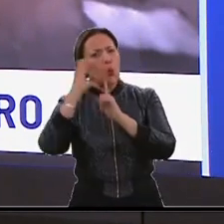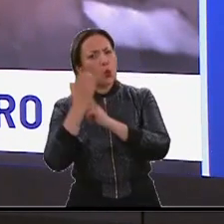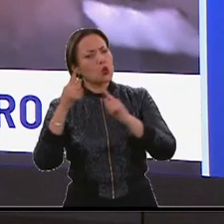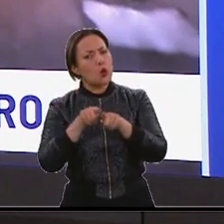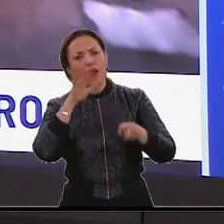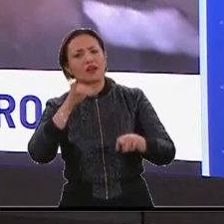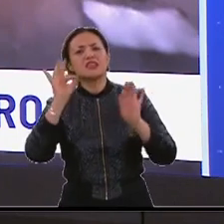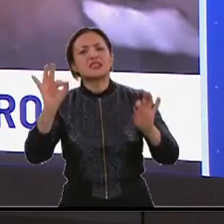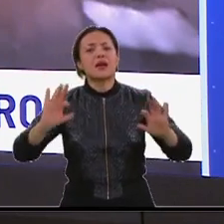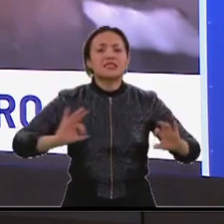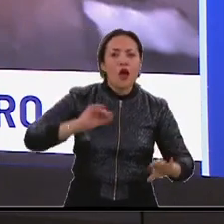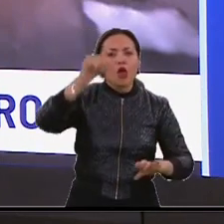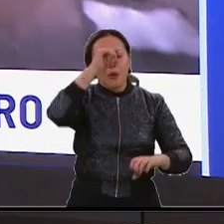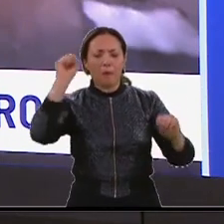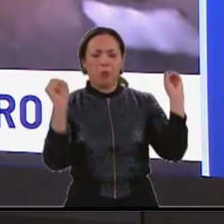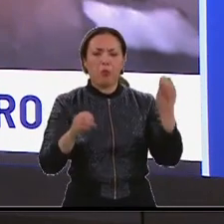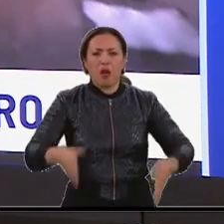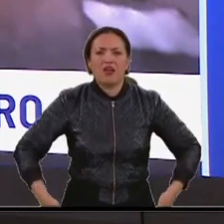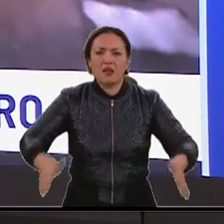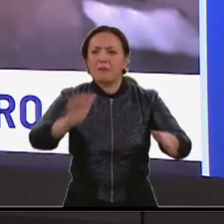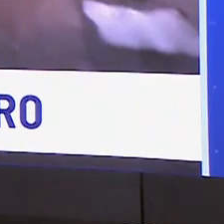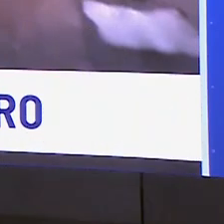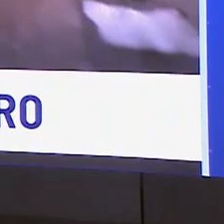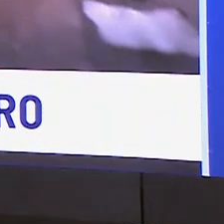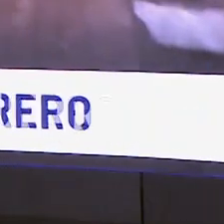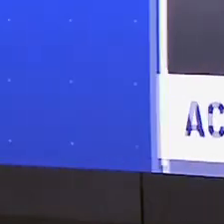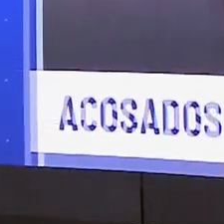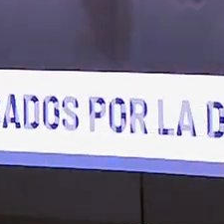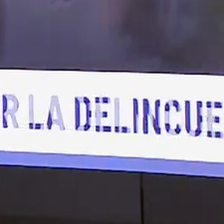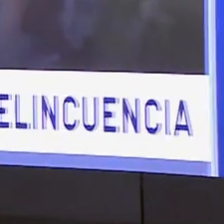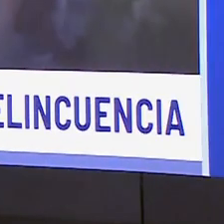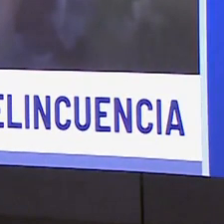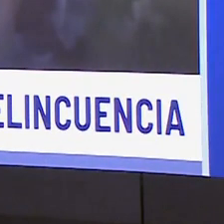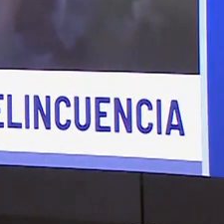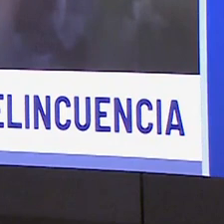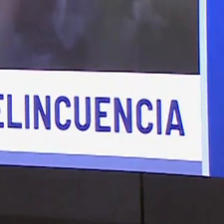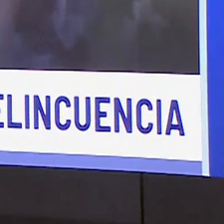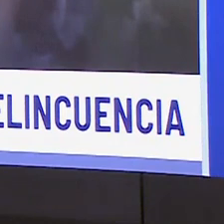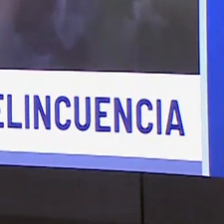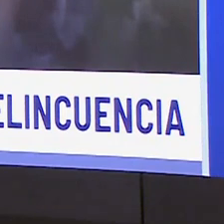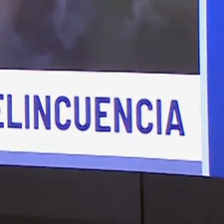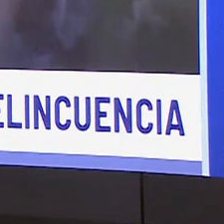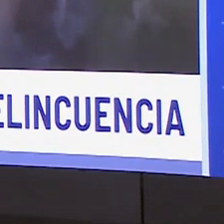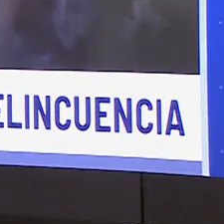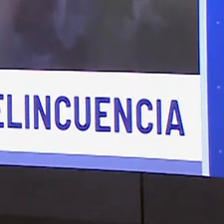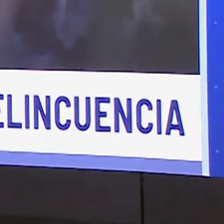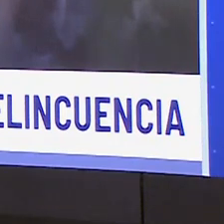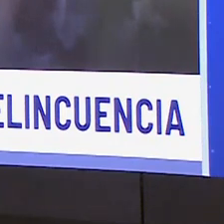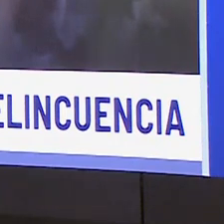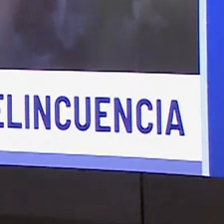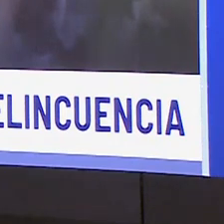semana dejan las calles de su barrio hechas un muladar. Y seguimos en el sur de Bogotá, en el barrio Madelena.